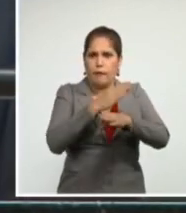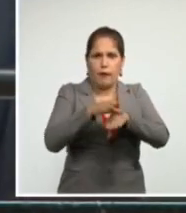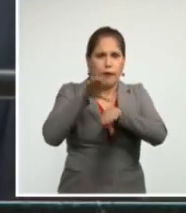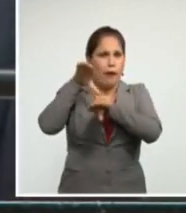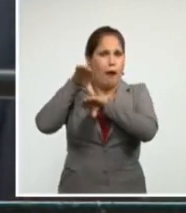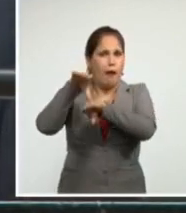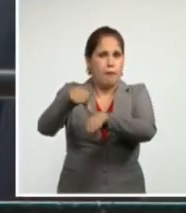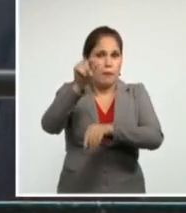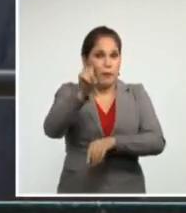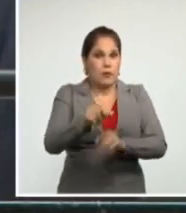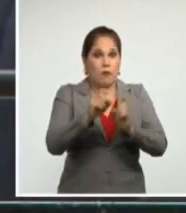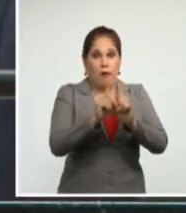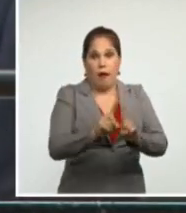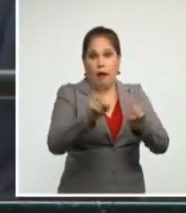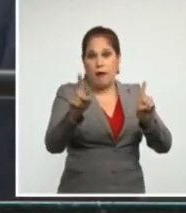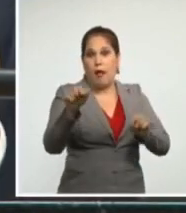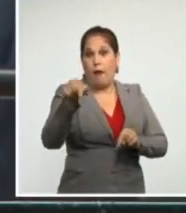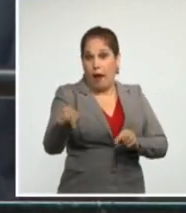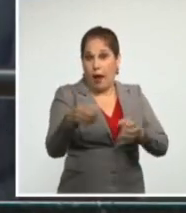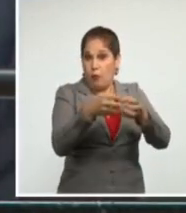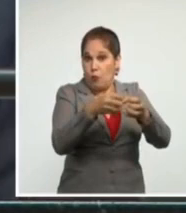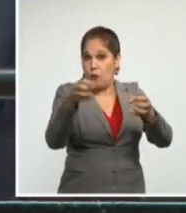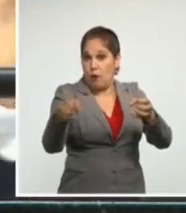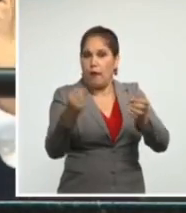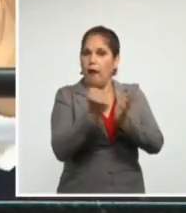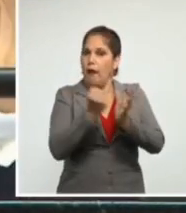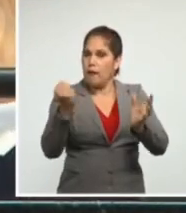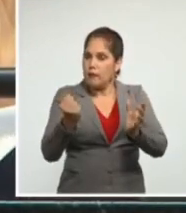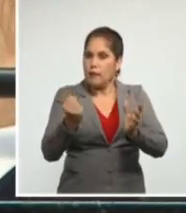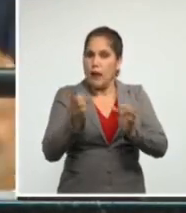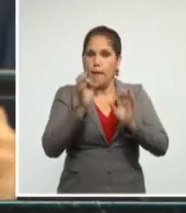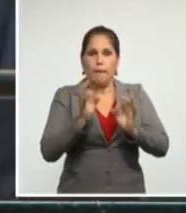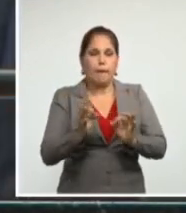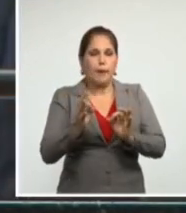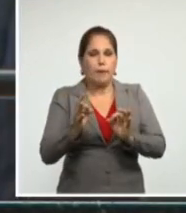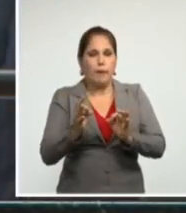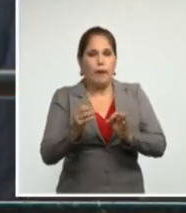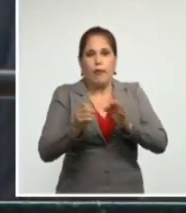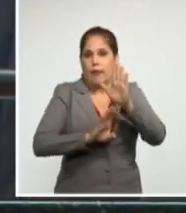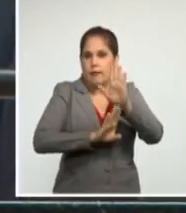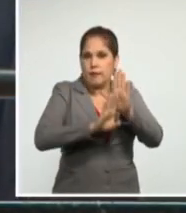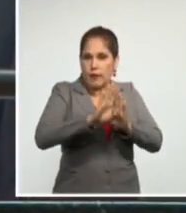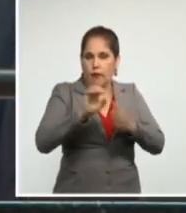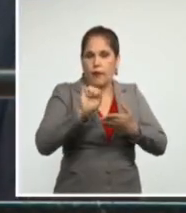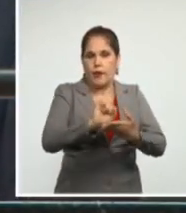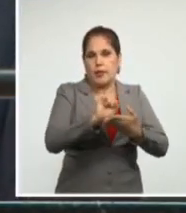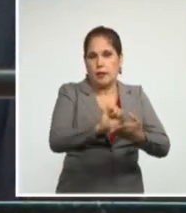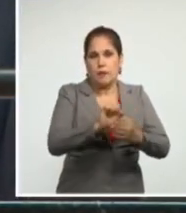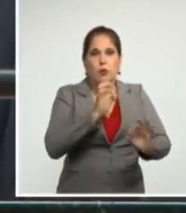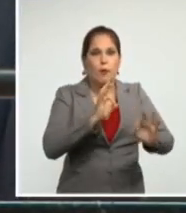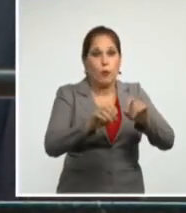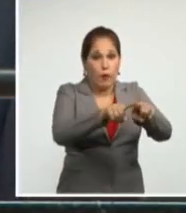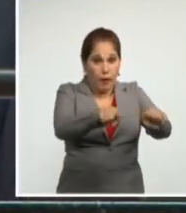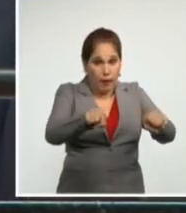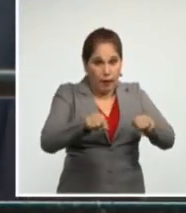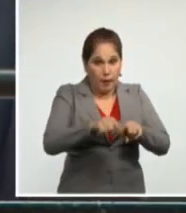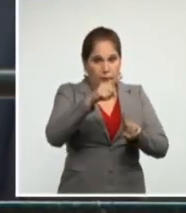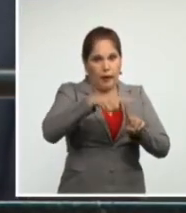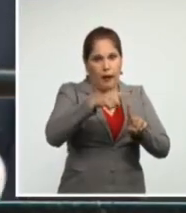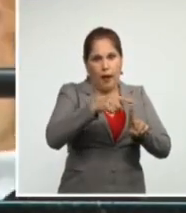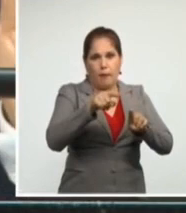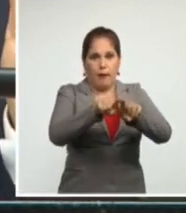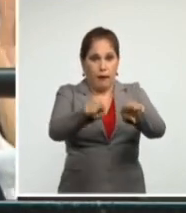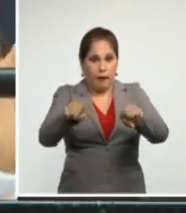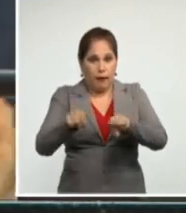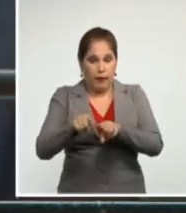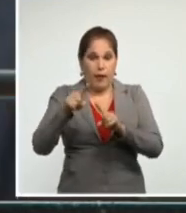infectados, garantizar la plena sostenibilidad de los servicios de cuidados intensivos, el